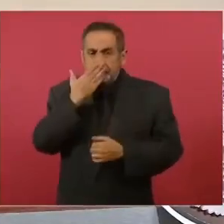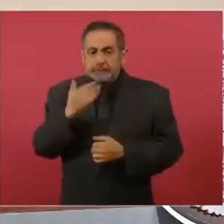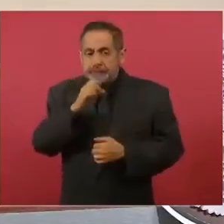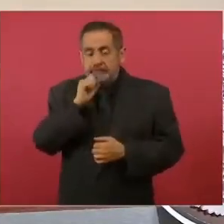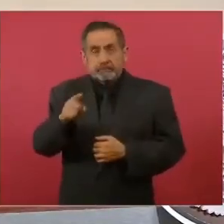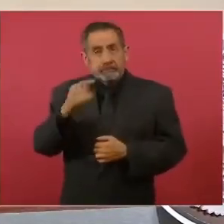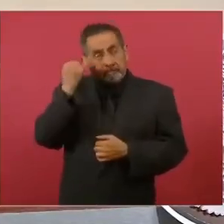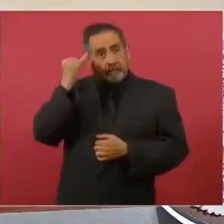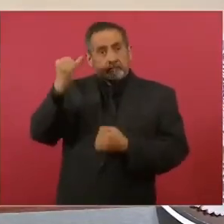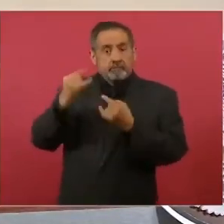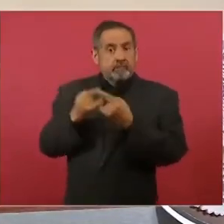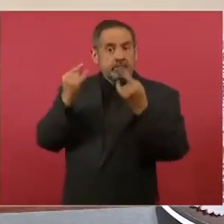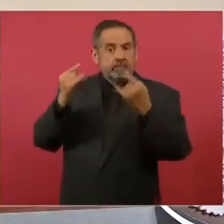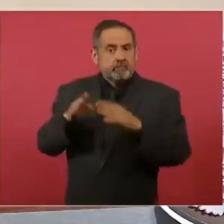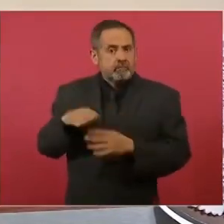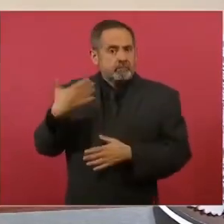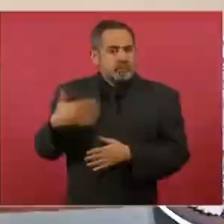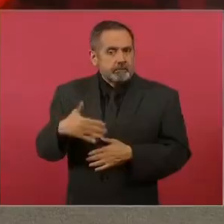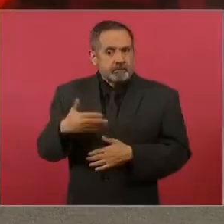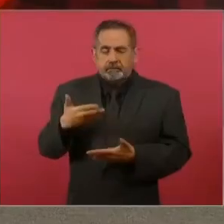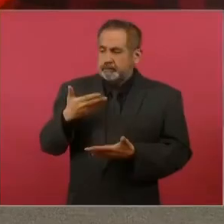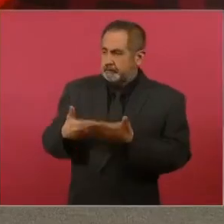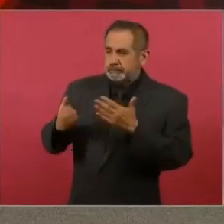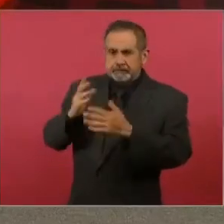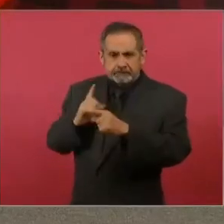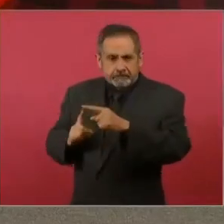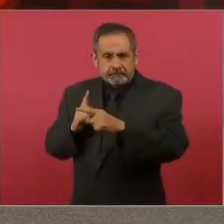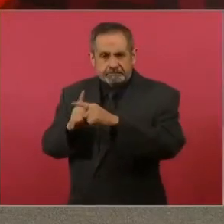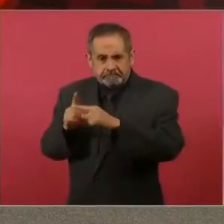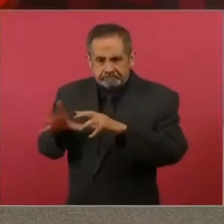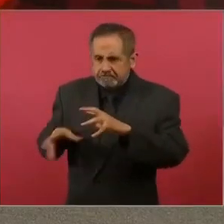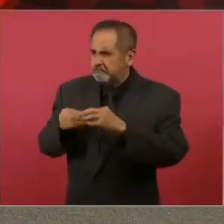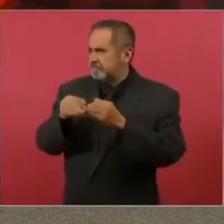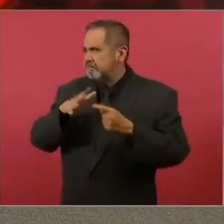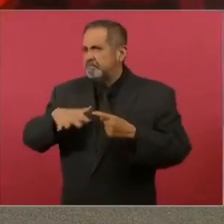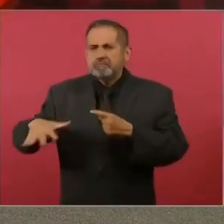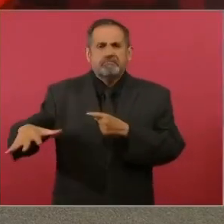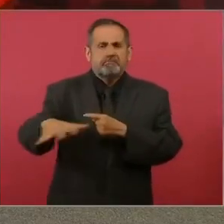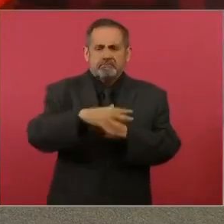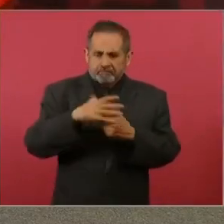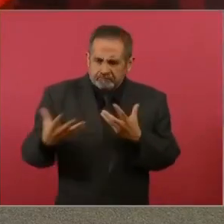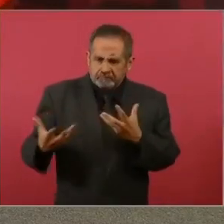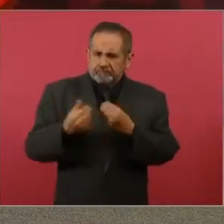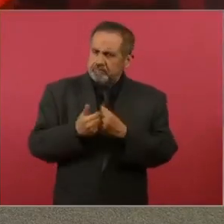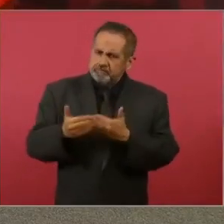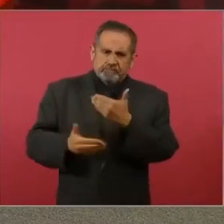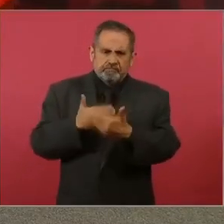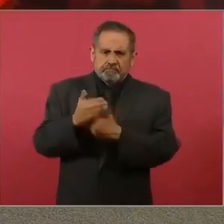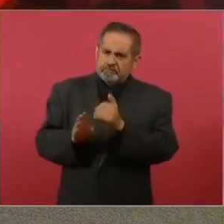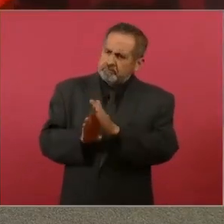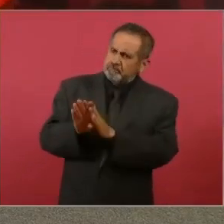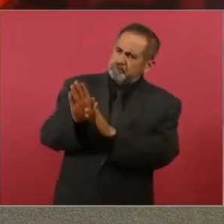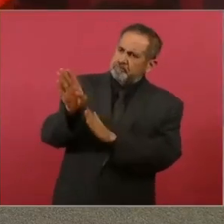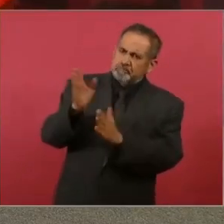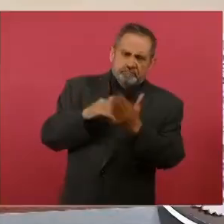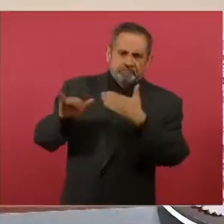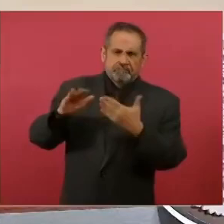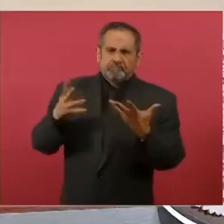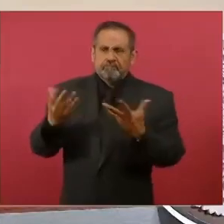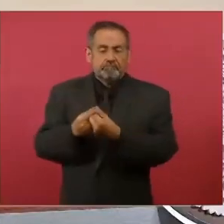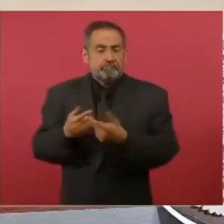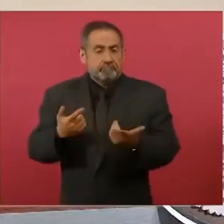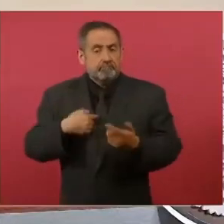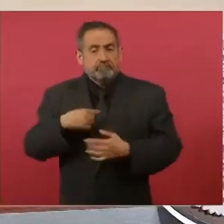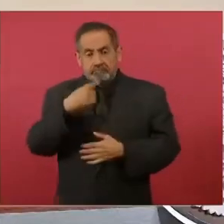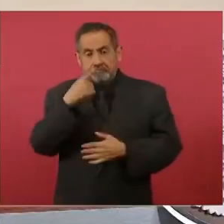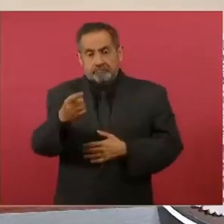histórico que nos obliga esta vez a sumar a toda la sociedad a este entorno de crecimiento y prosperidad, porque quiero